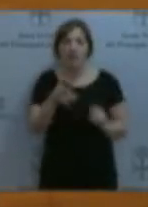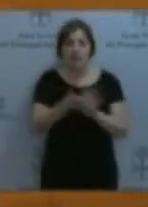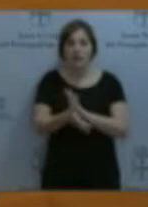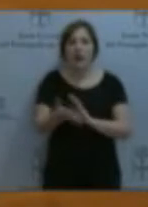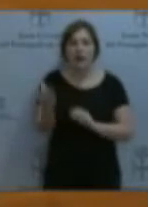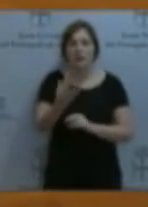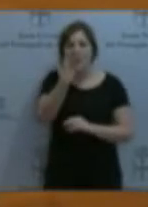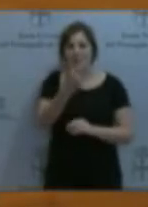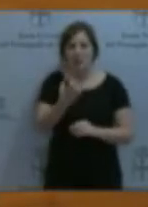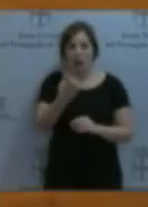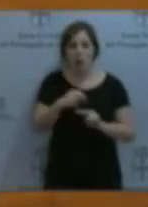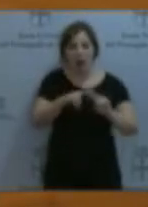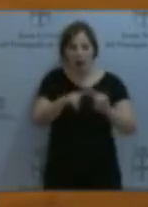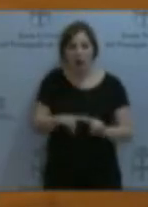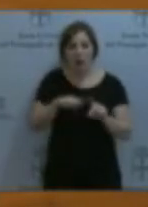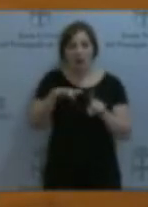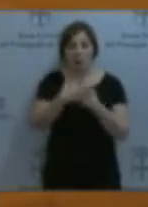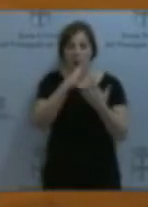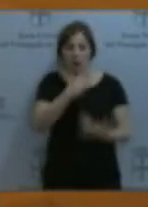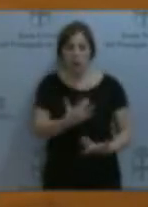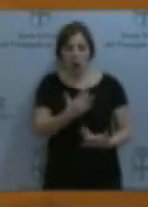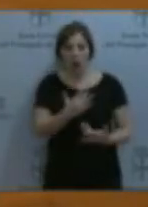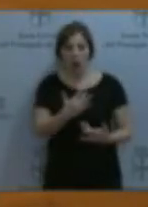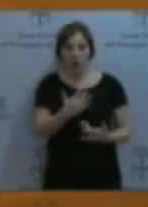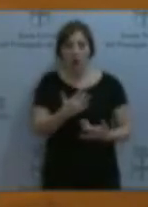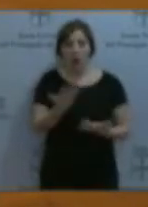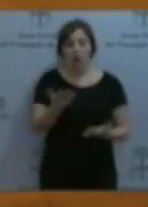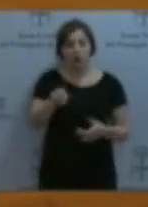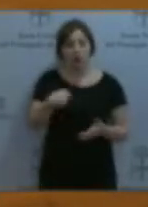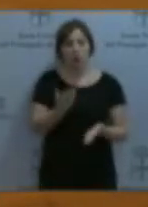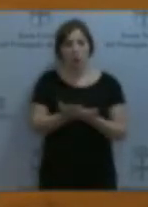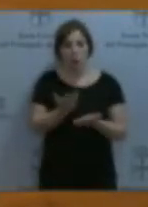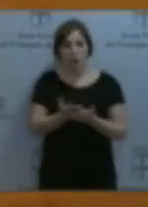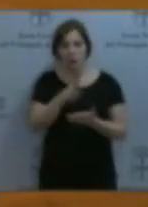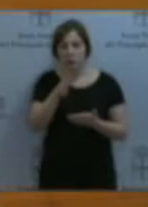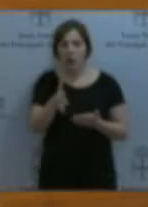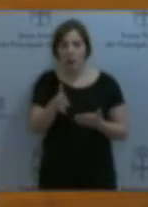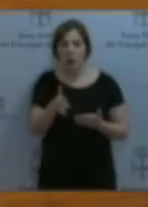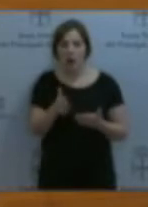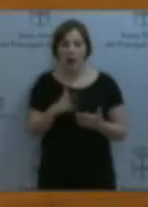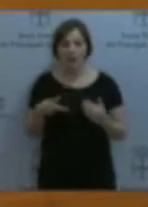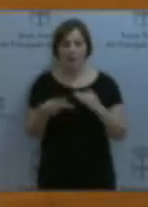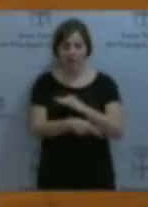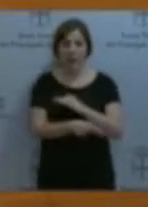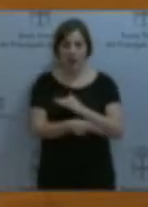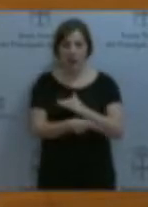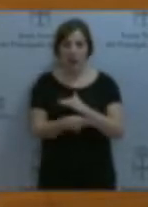análisis de sus situaciones actuales y, en base a ellos, hacer propuestas para mitigar los daños. Pero